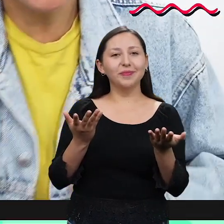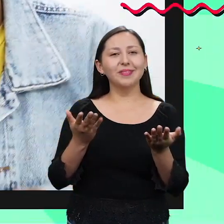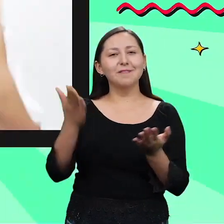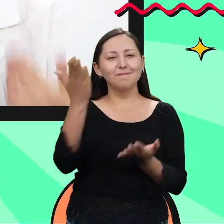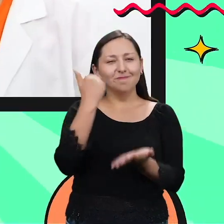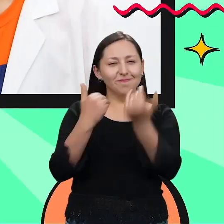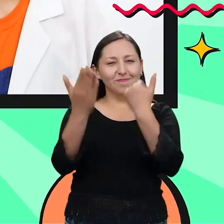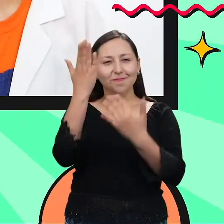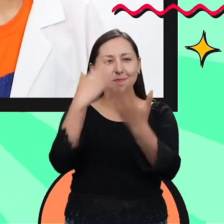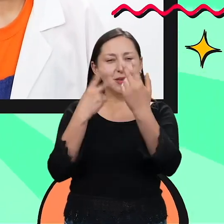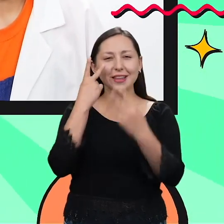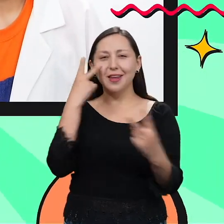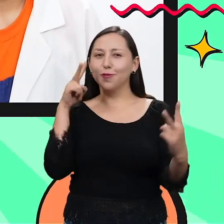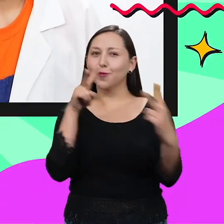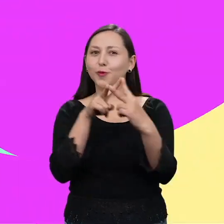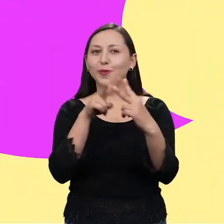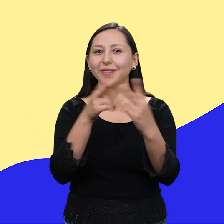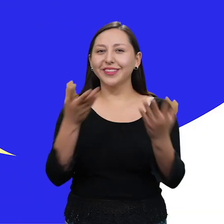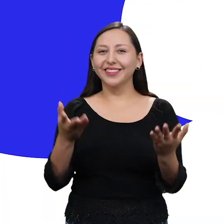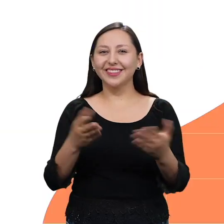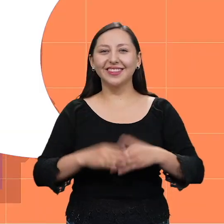¡Acompáñanos a averiguarlo!